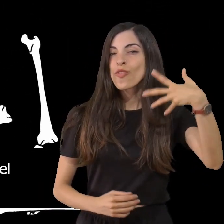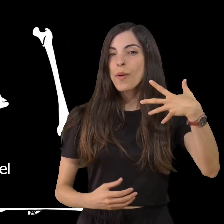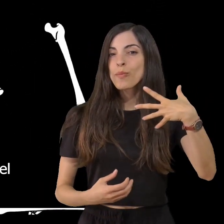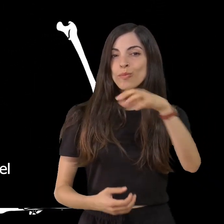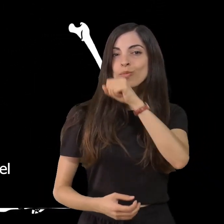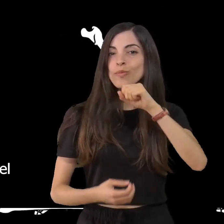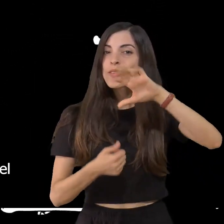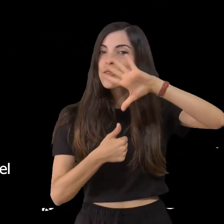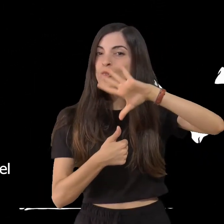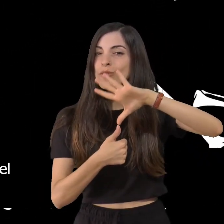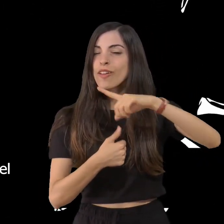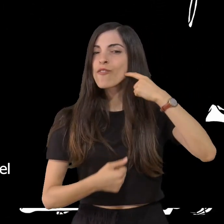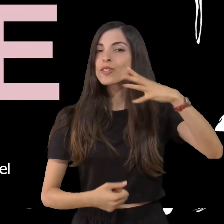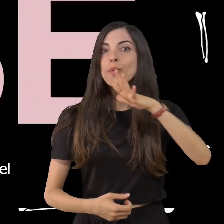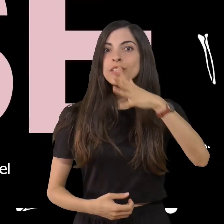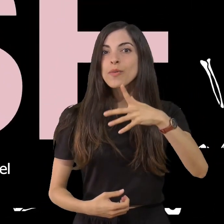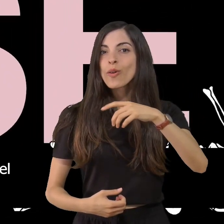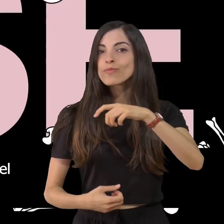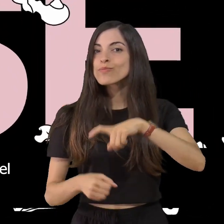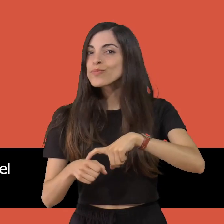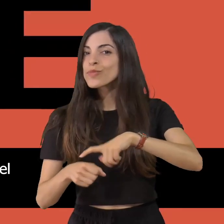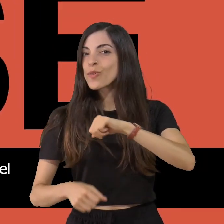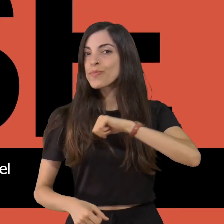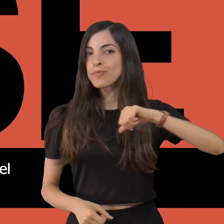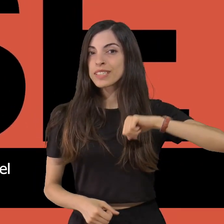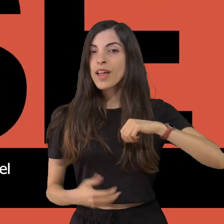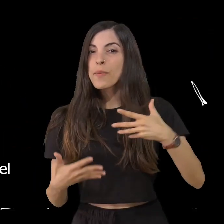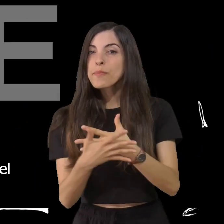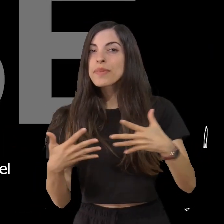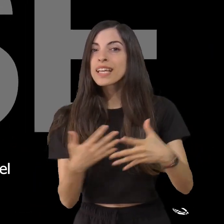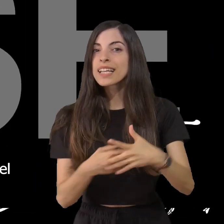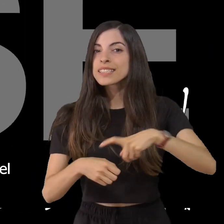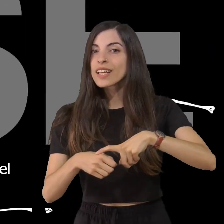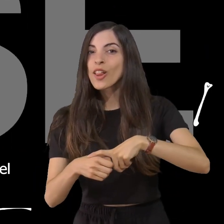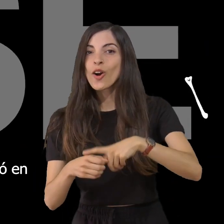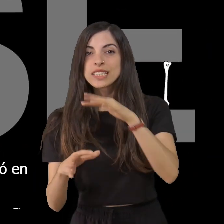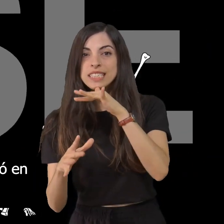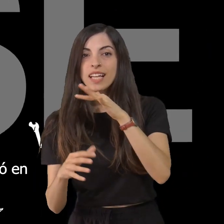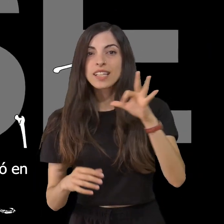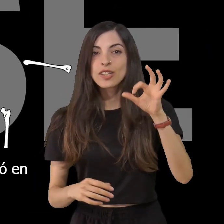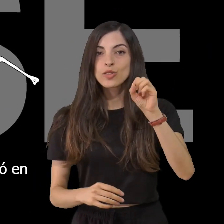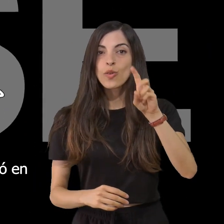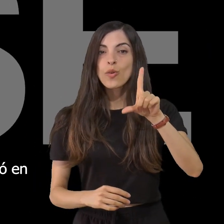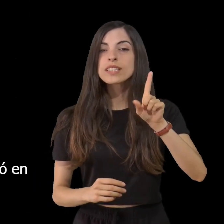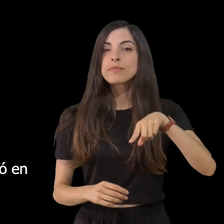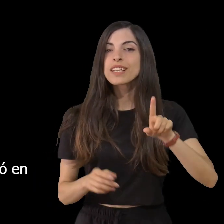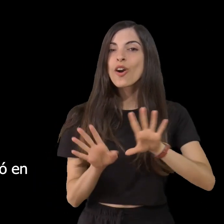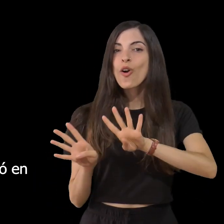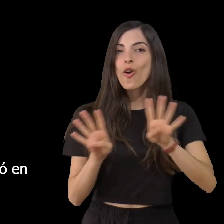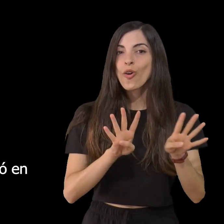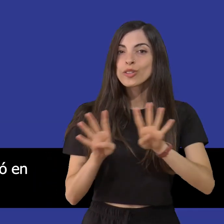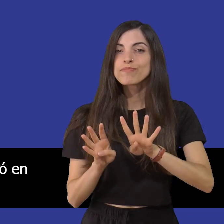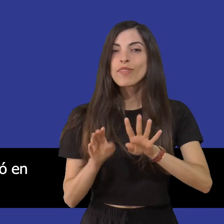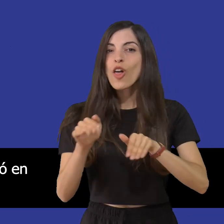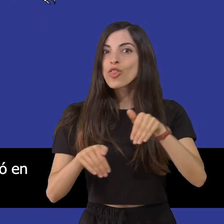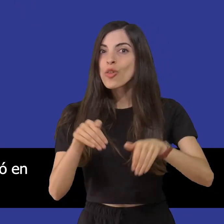saltó a la fama con su estilo personal que mezcla el jazz, soul y gospel. Nominado a los Grammy, en varias ocasiones lo